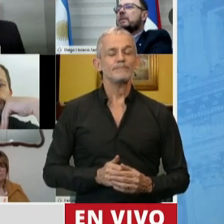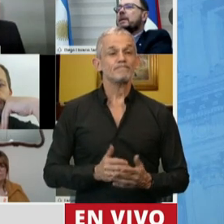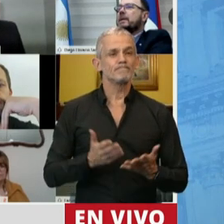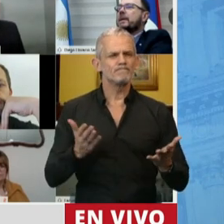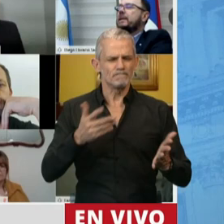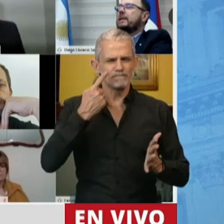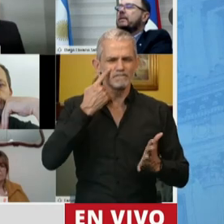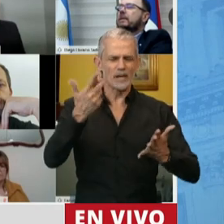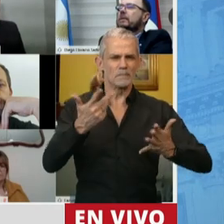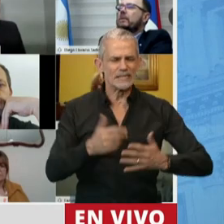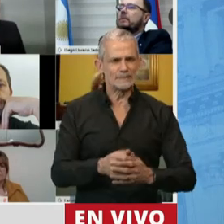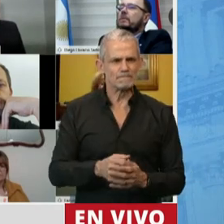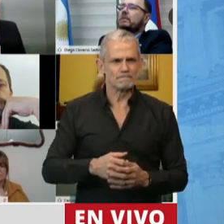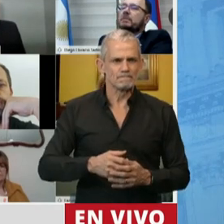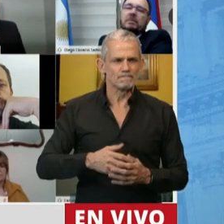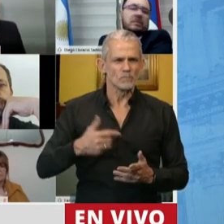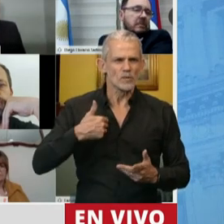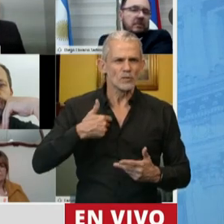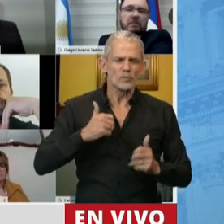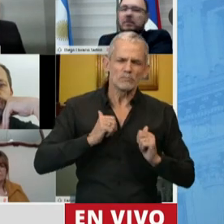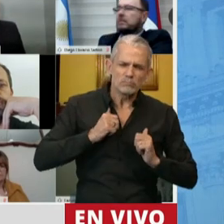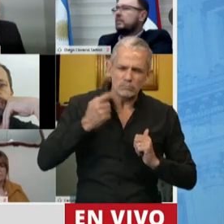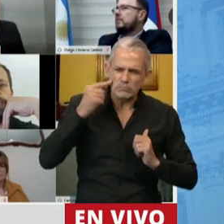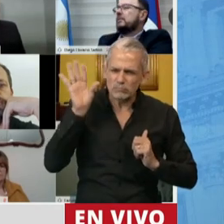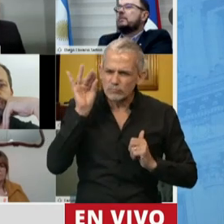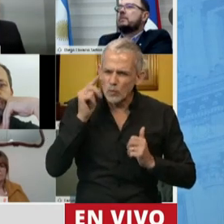miren, uno va escuchando